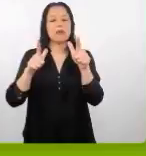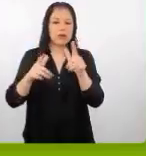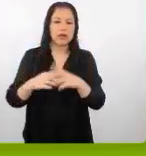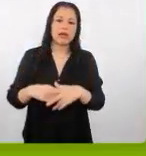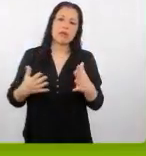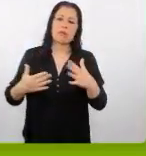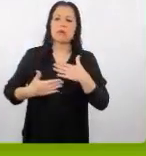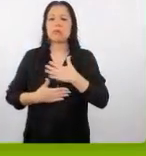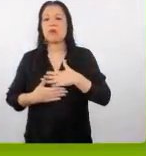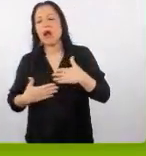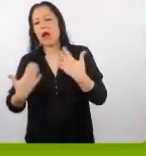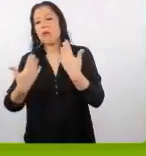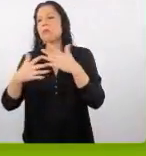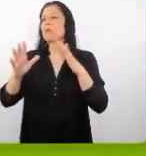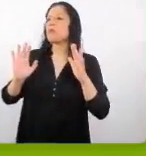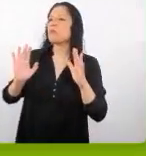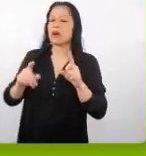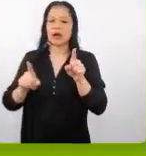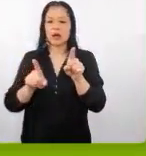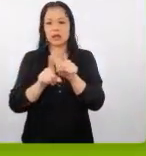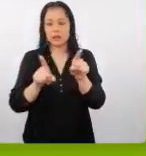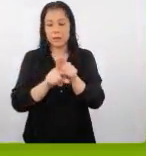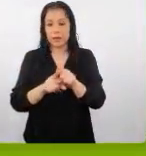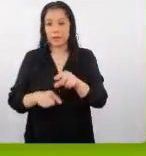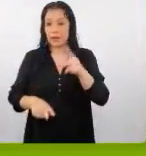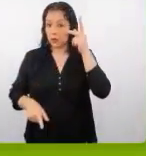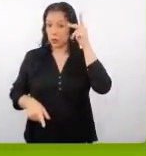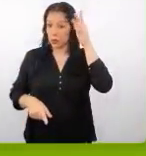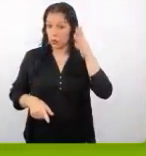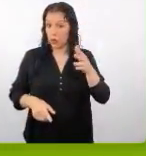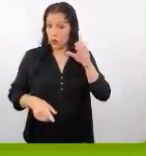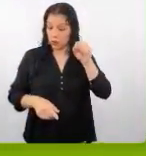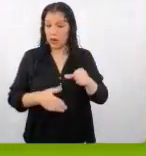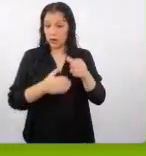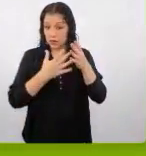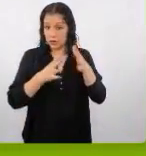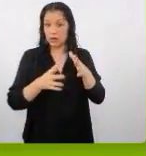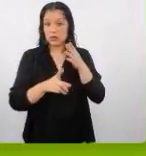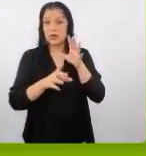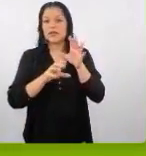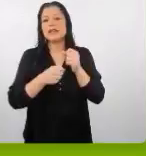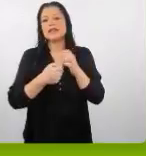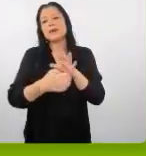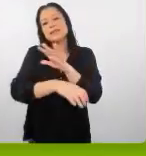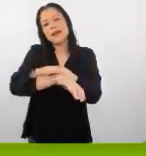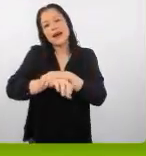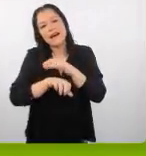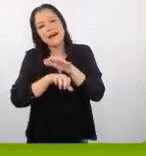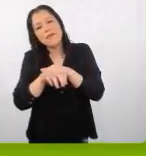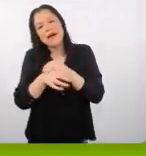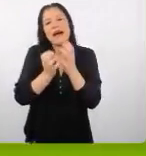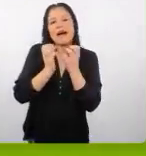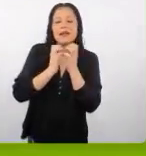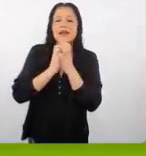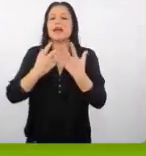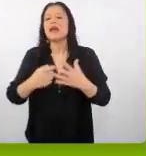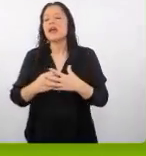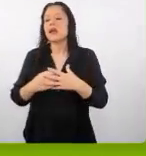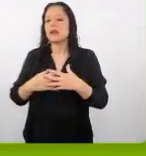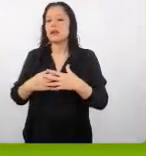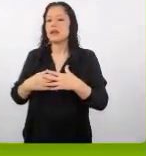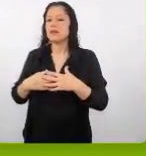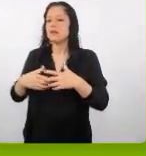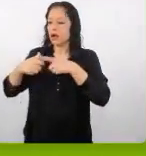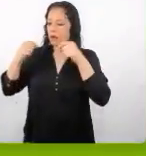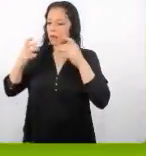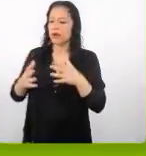jovial es más libre es incluso como idiosincrasia son más cariñosos el japonés el una persona que